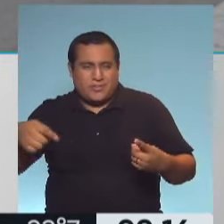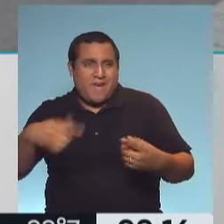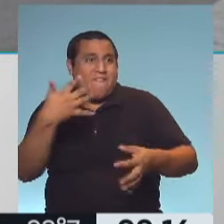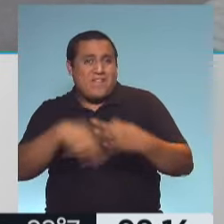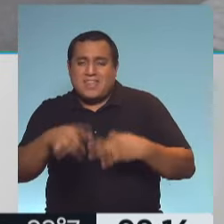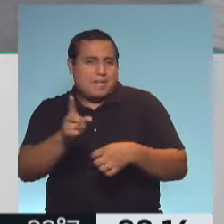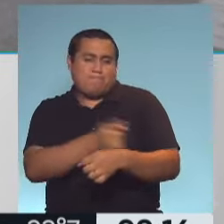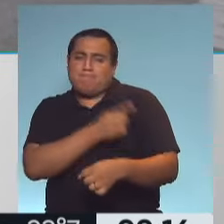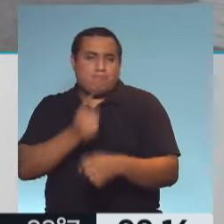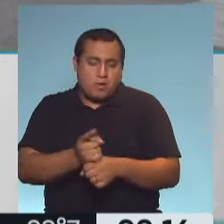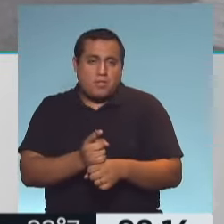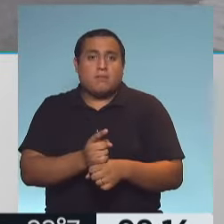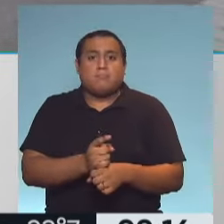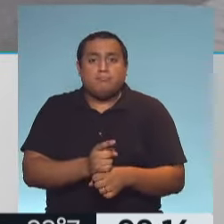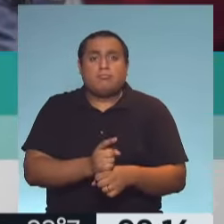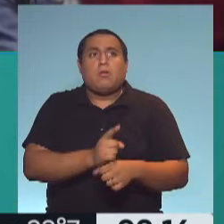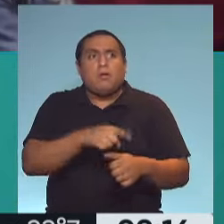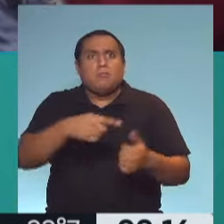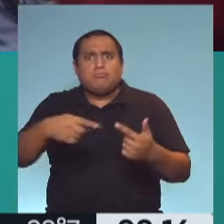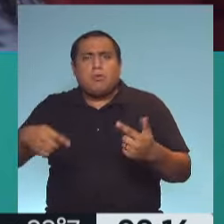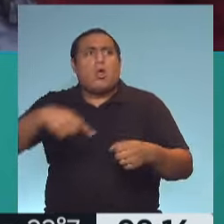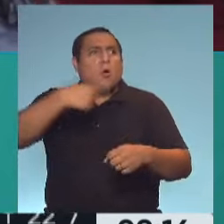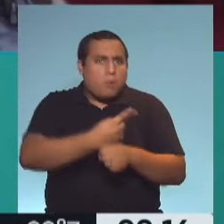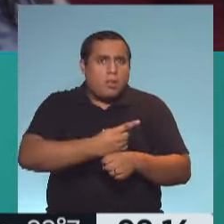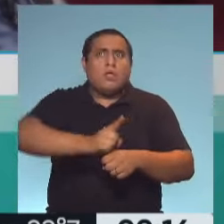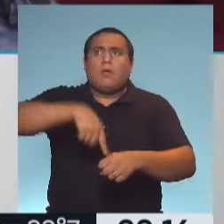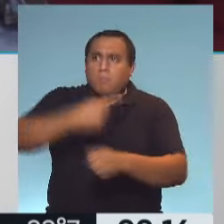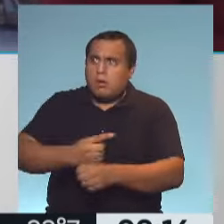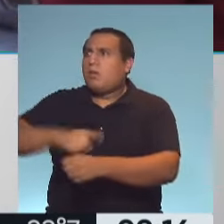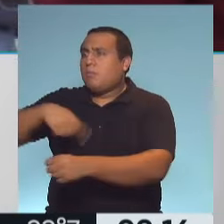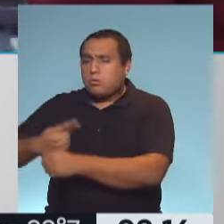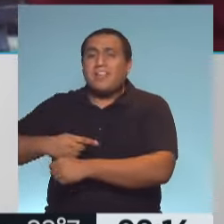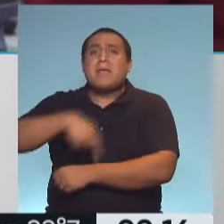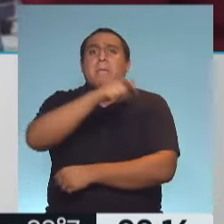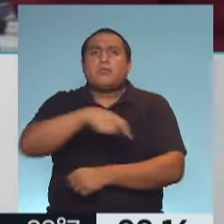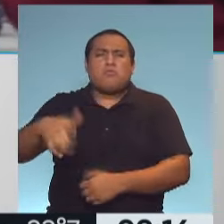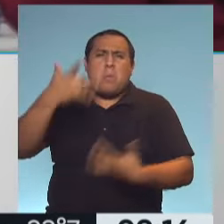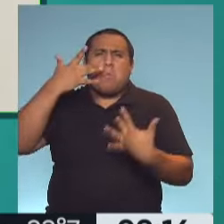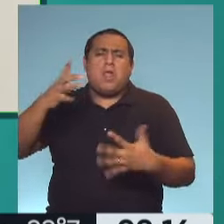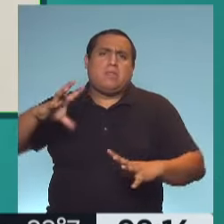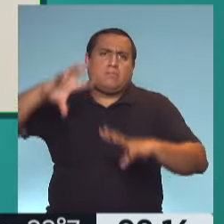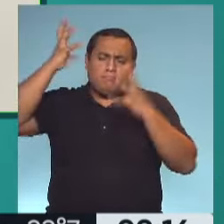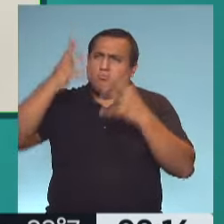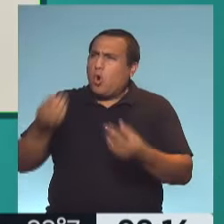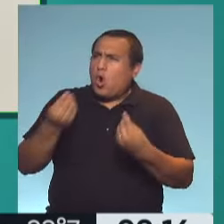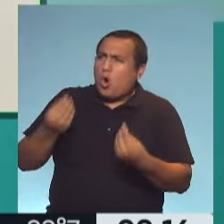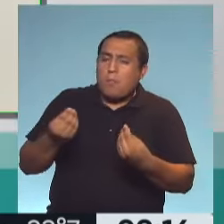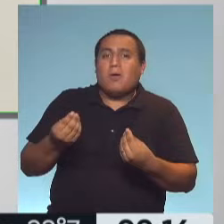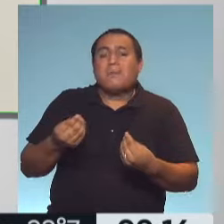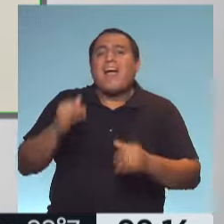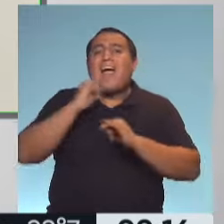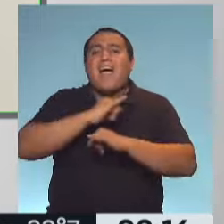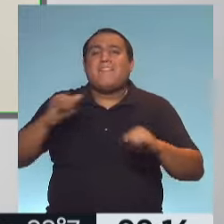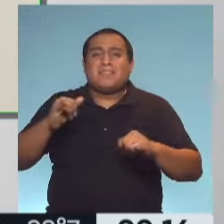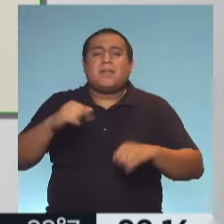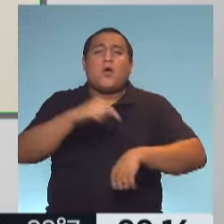funcionar, por lo tanto ya nos provoca justamente un conflicto y hay molestia también en la población. Hay un toque de queda que se